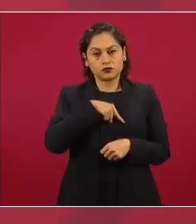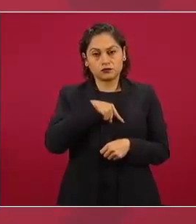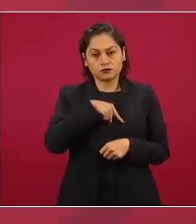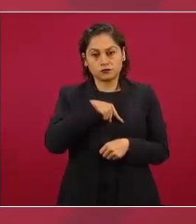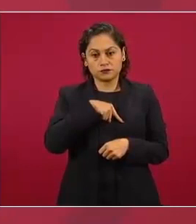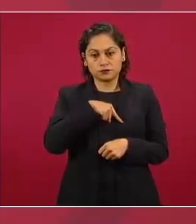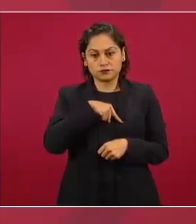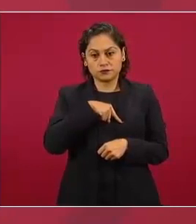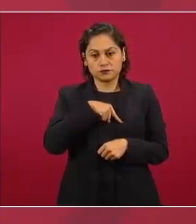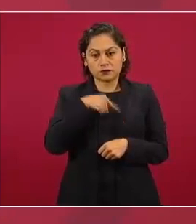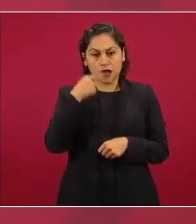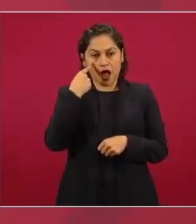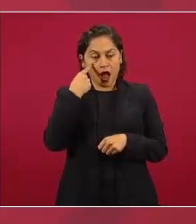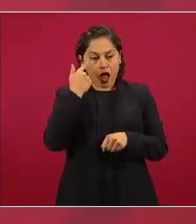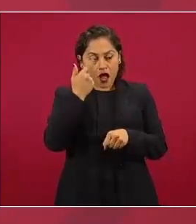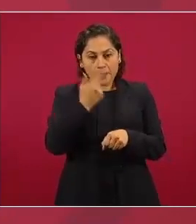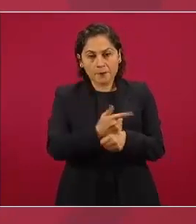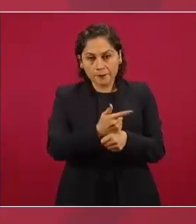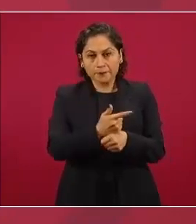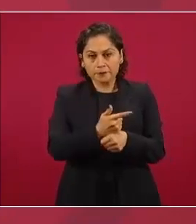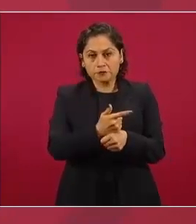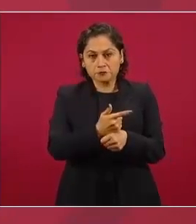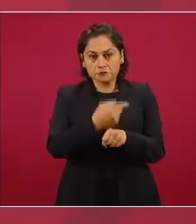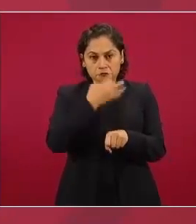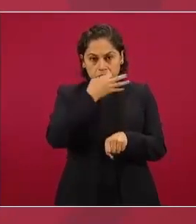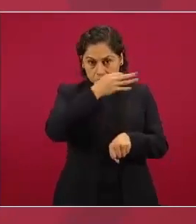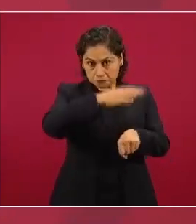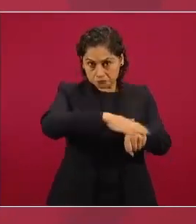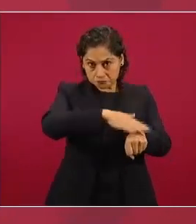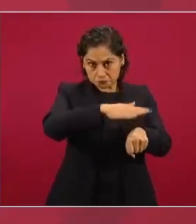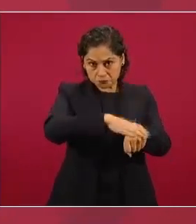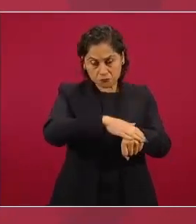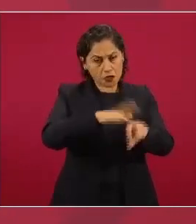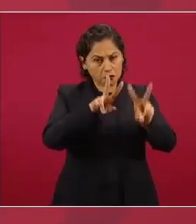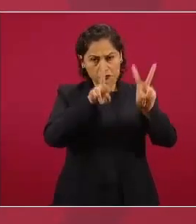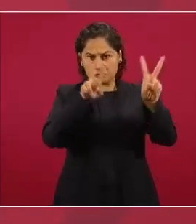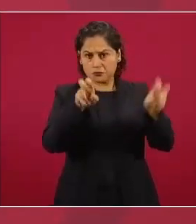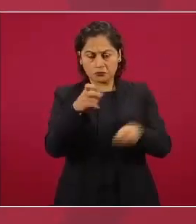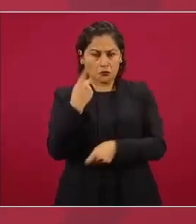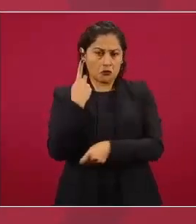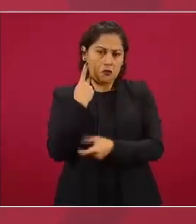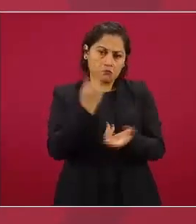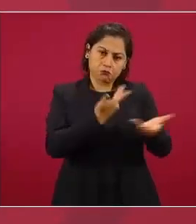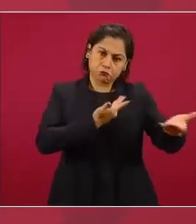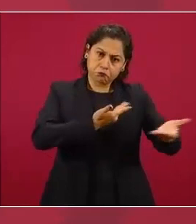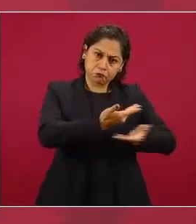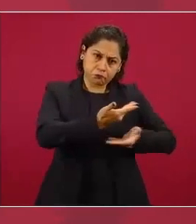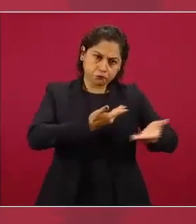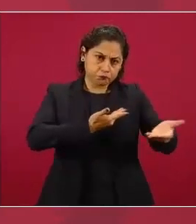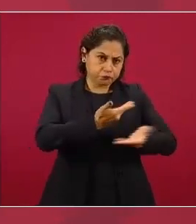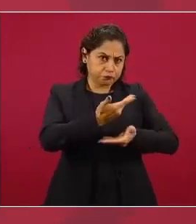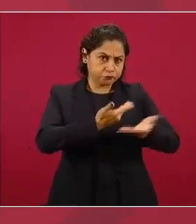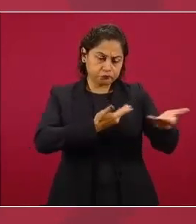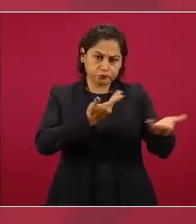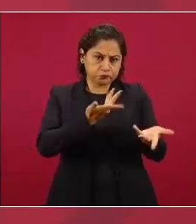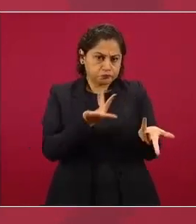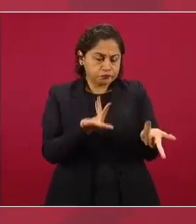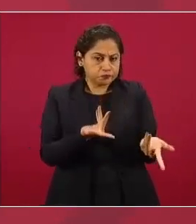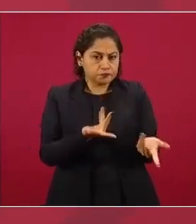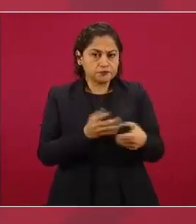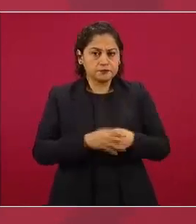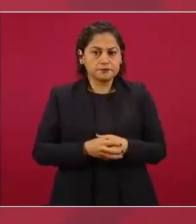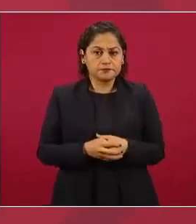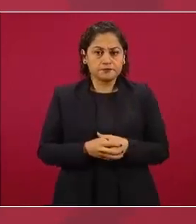en materia política diplomática para expresar